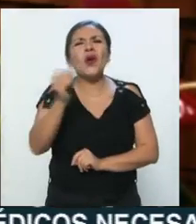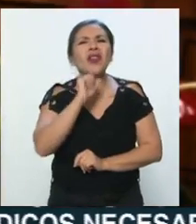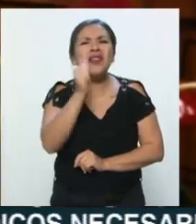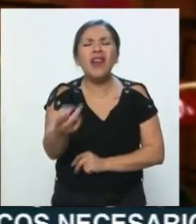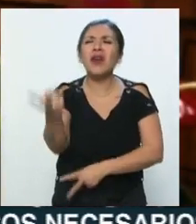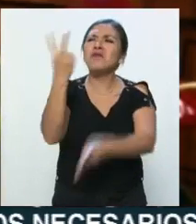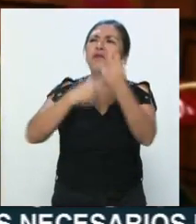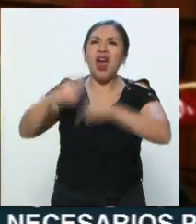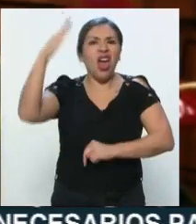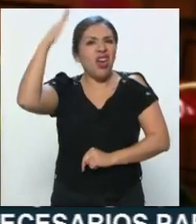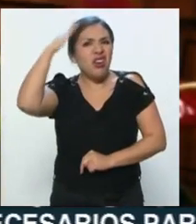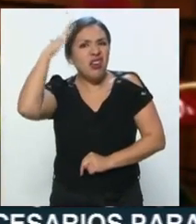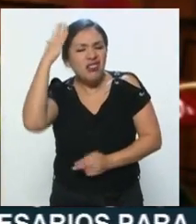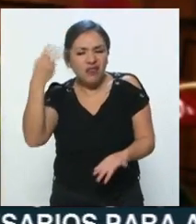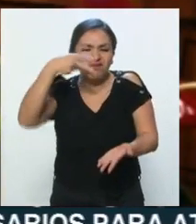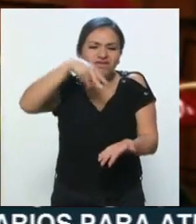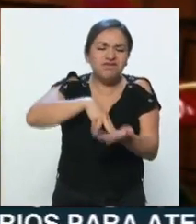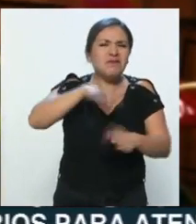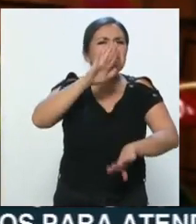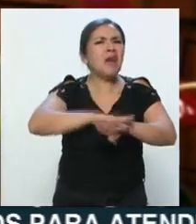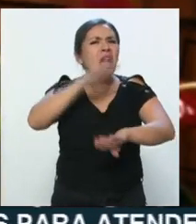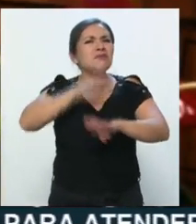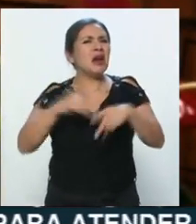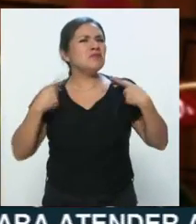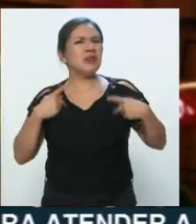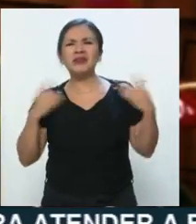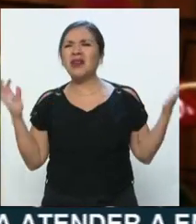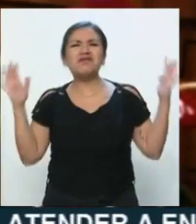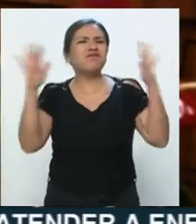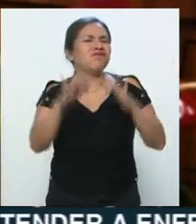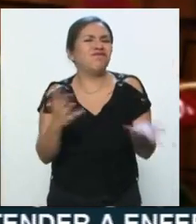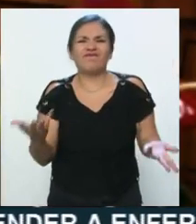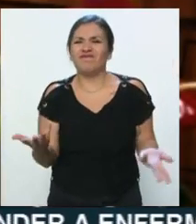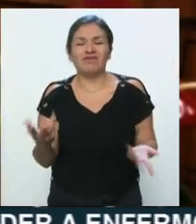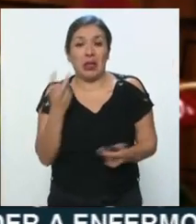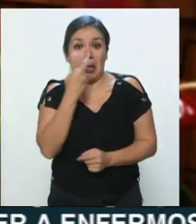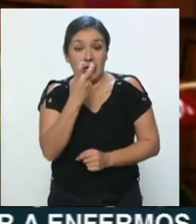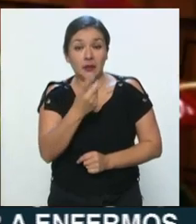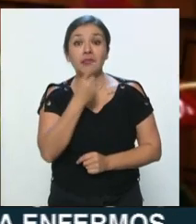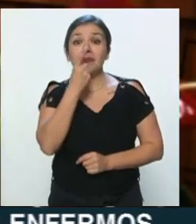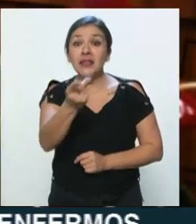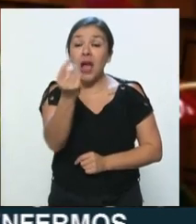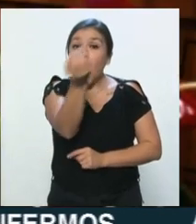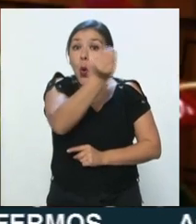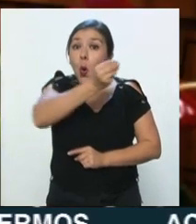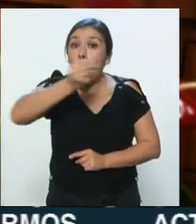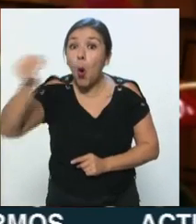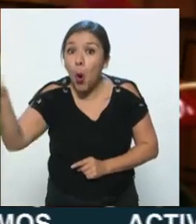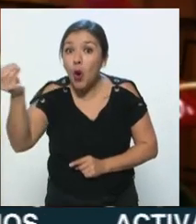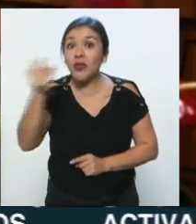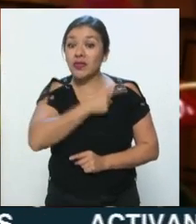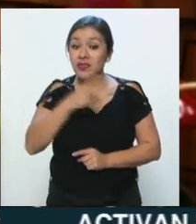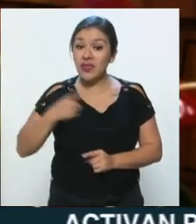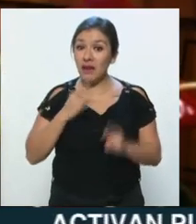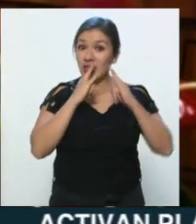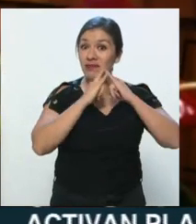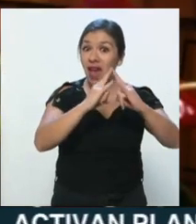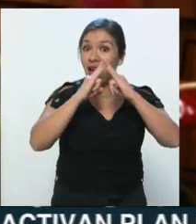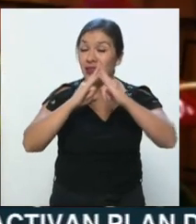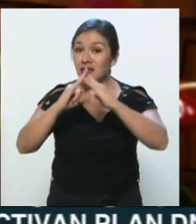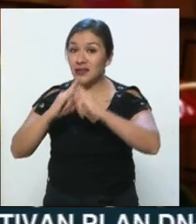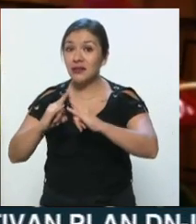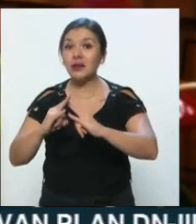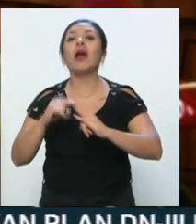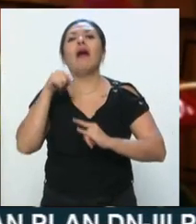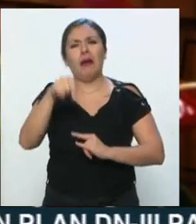entraron liderazgos y entonces hay más gente de la que debe de haber. Cuando dijo que había que ordenar los tianguis, nosotros ya